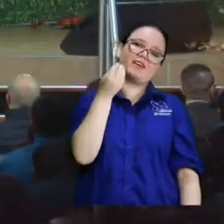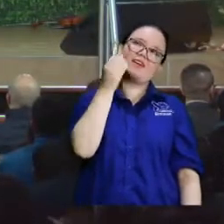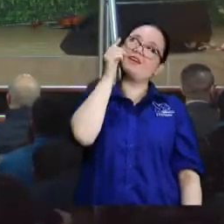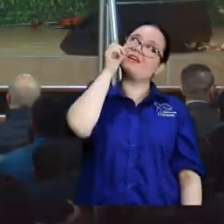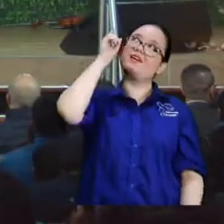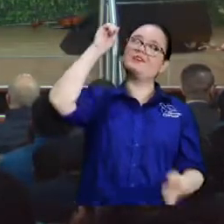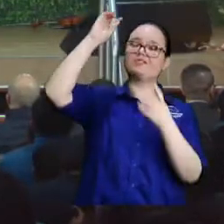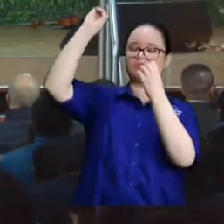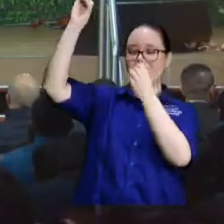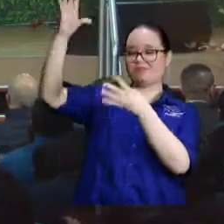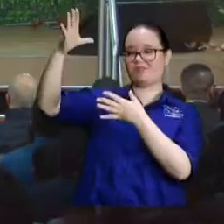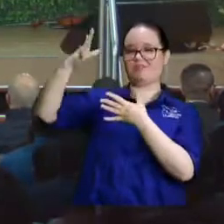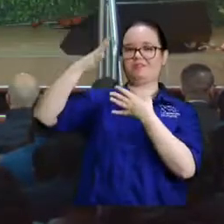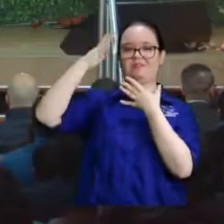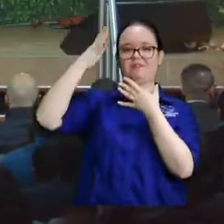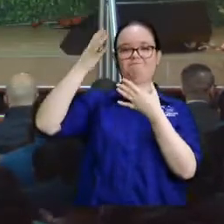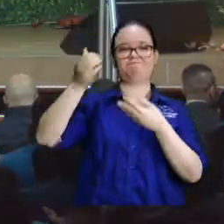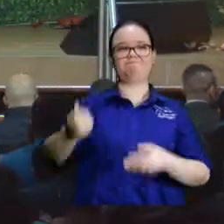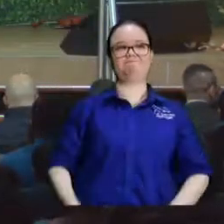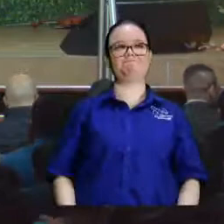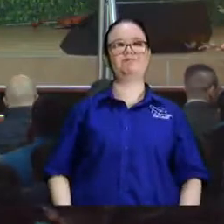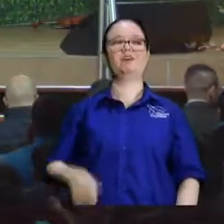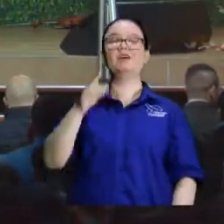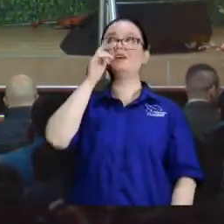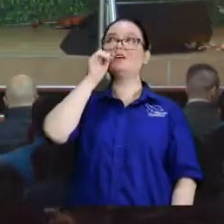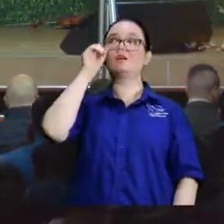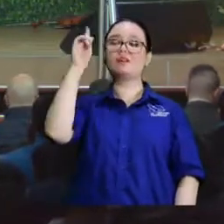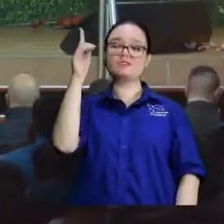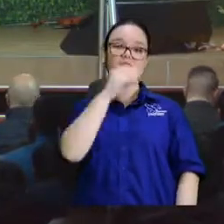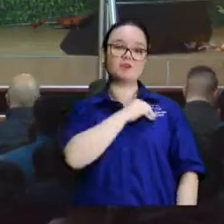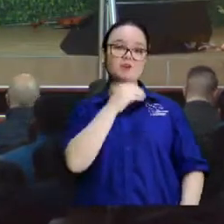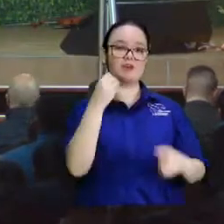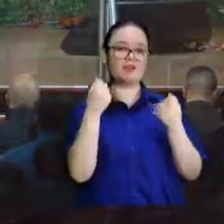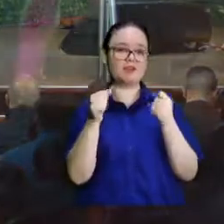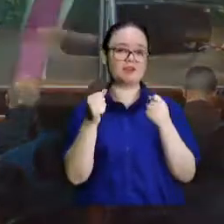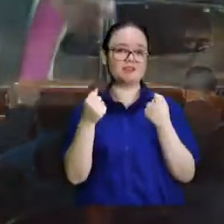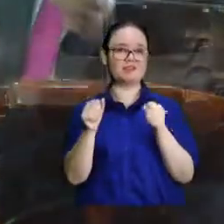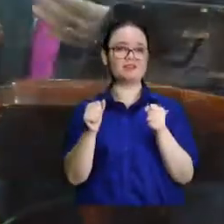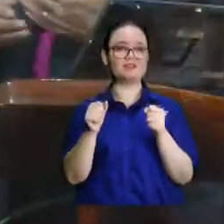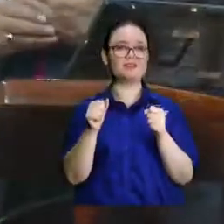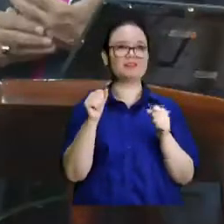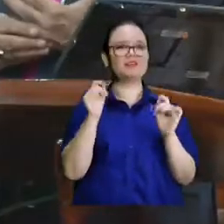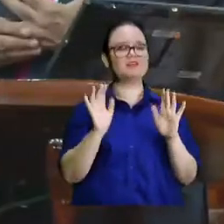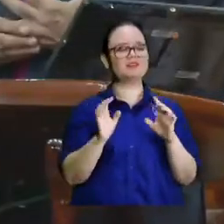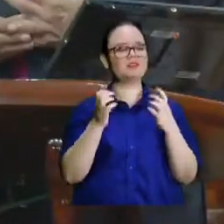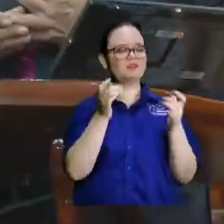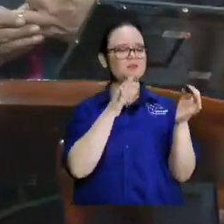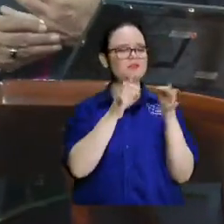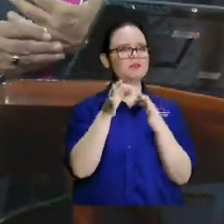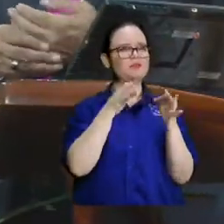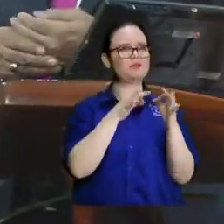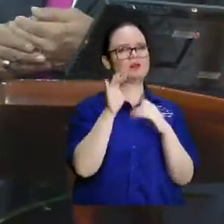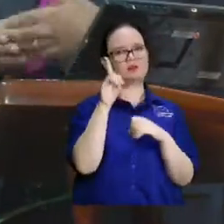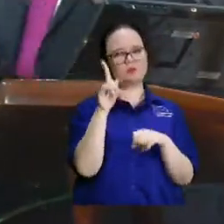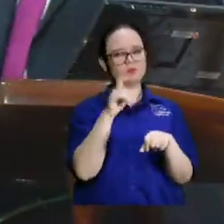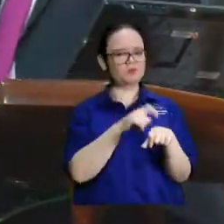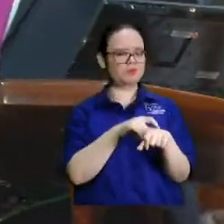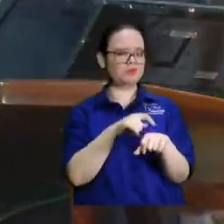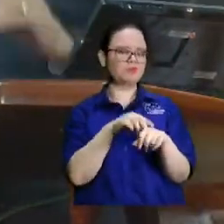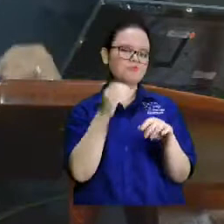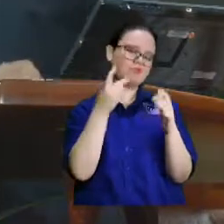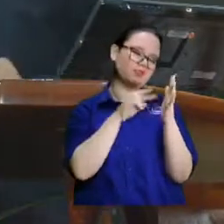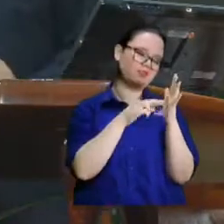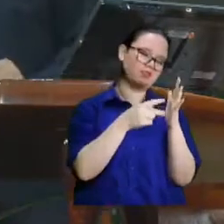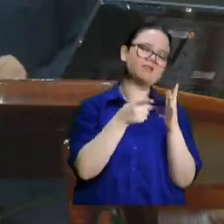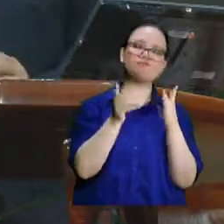un poco más de confirmación de lo que Dios quiere hacer con nosotros. Y vamos a hablar un poquitito de la proclama, que son las proclamas.